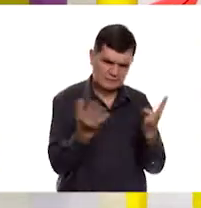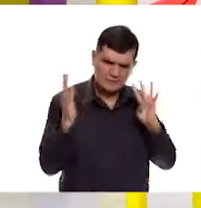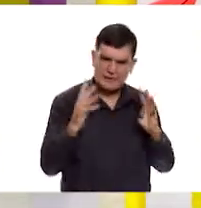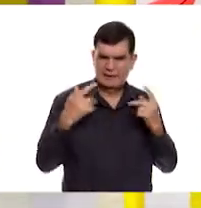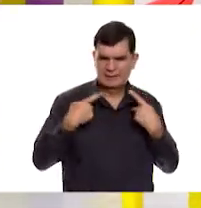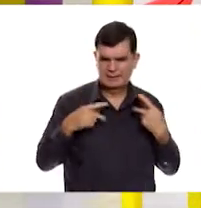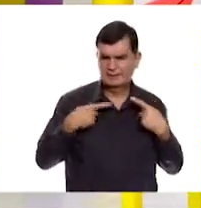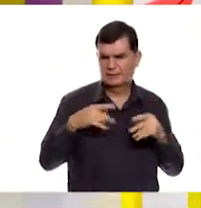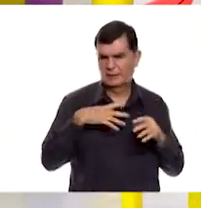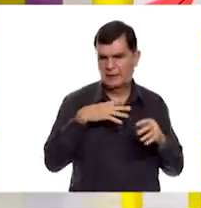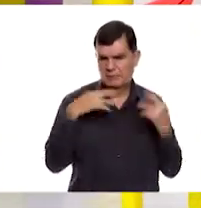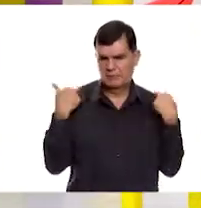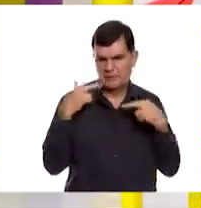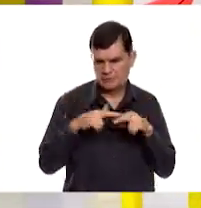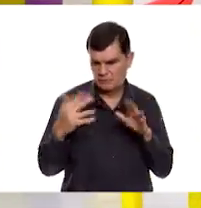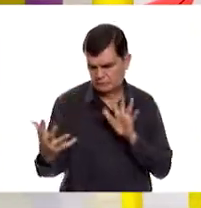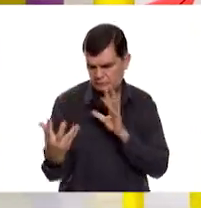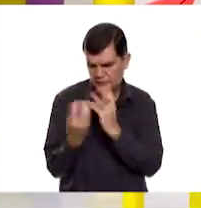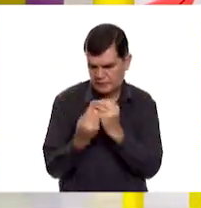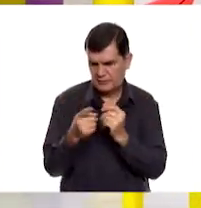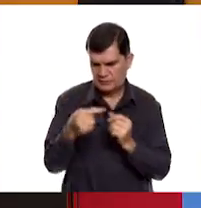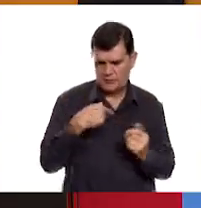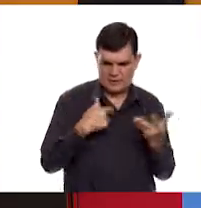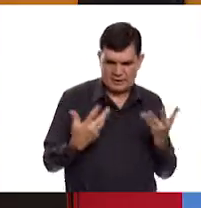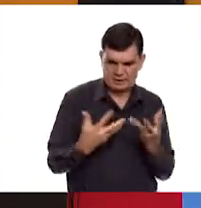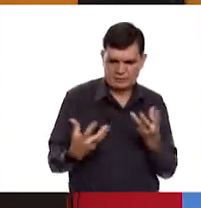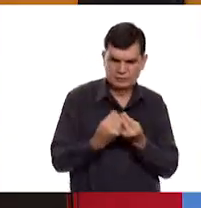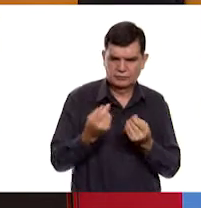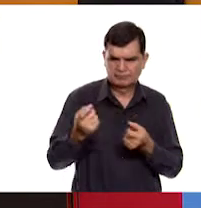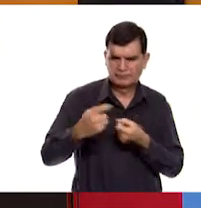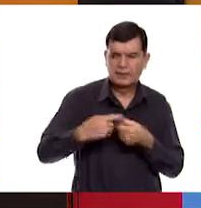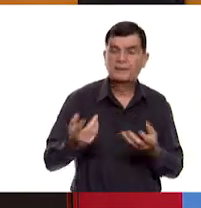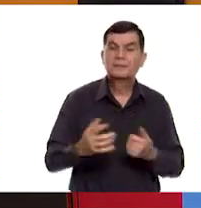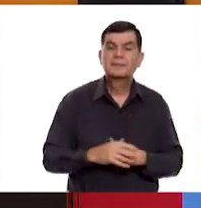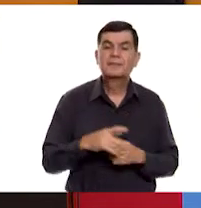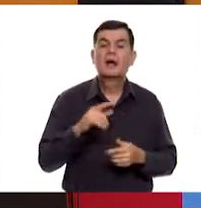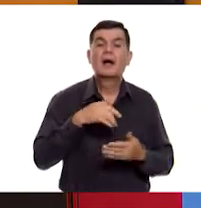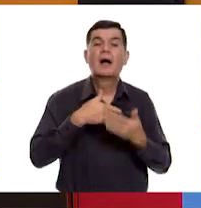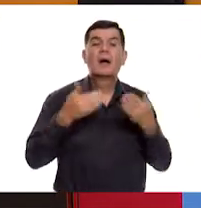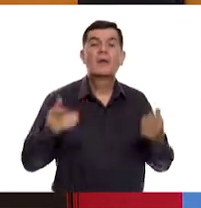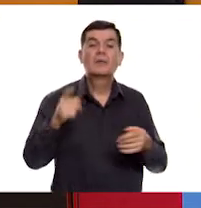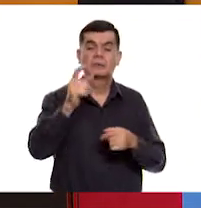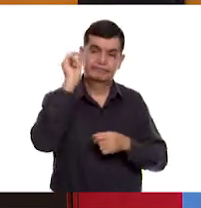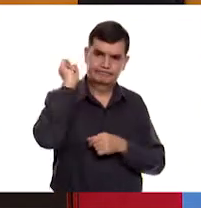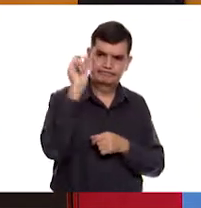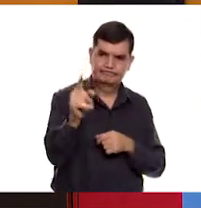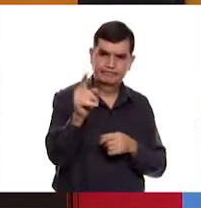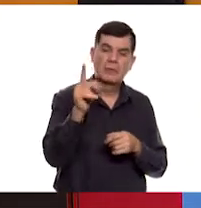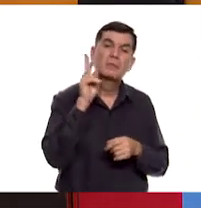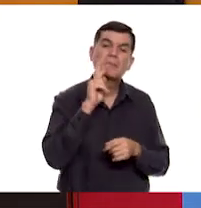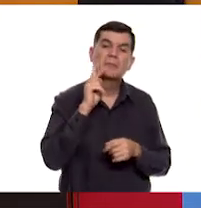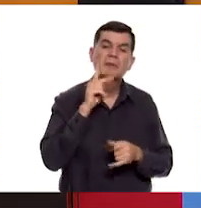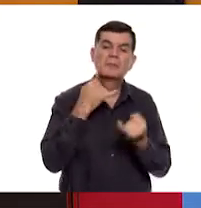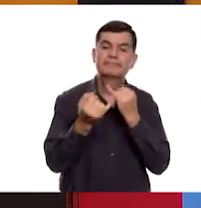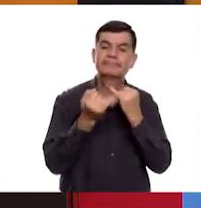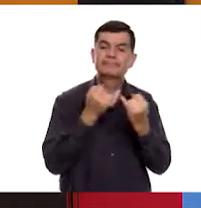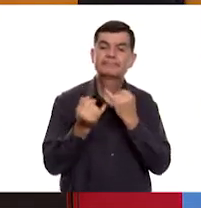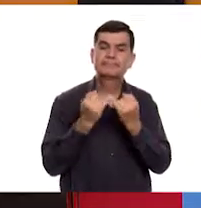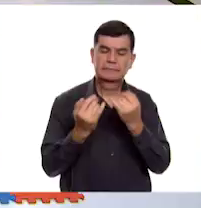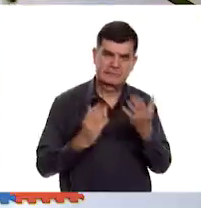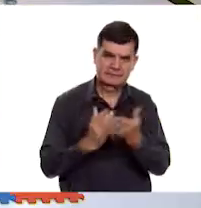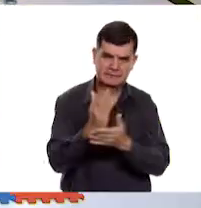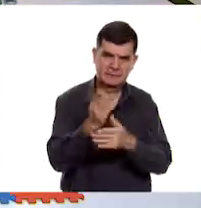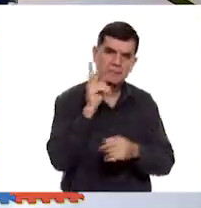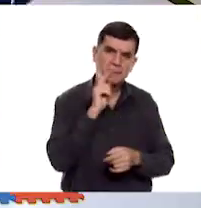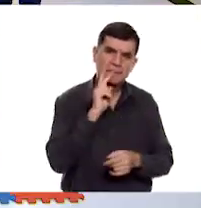caso era la maestra, pues la hice parte de mi performance. ¿Qué te parece si vamos a que lances tu siguiente tiro y ver qué reto nuevo hay?